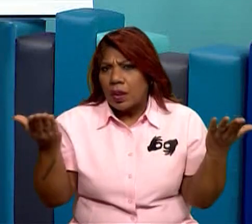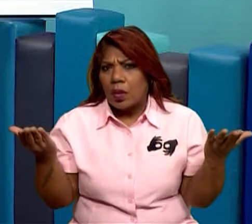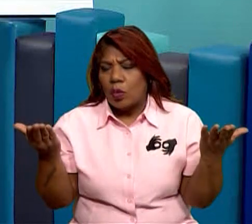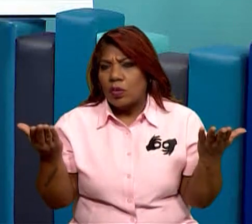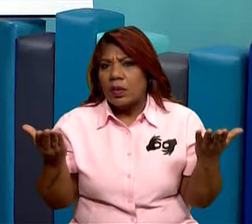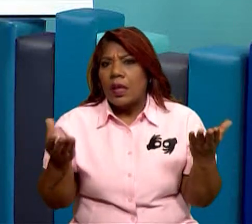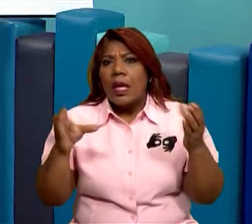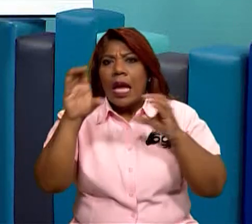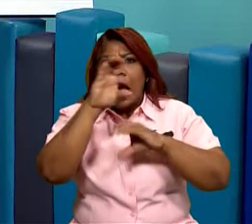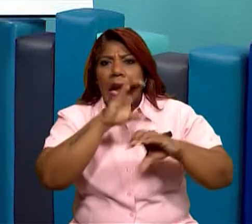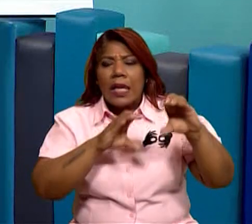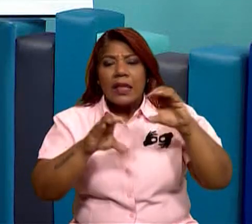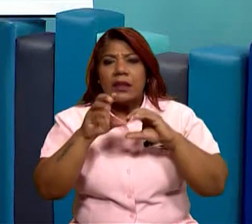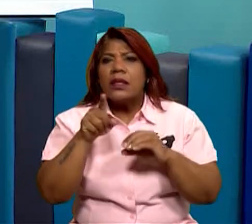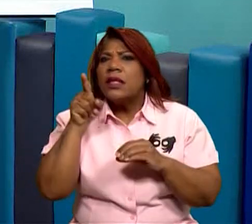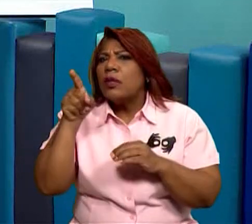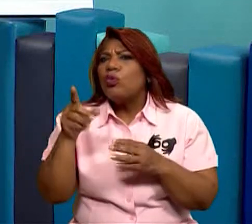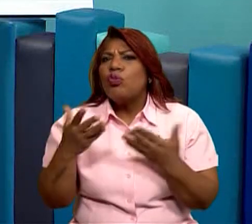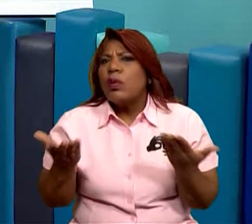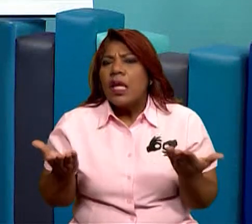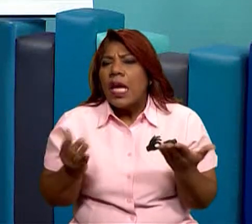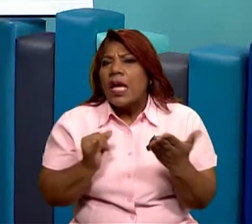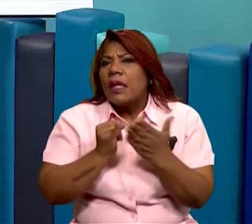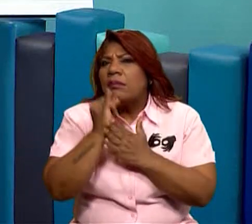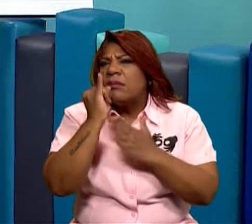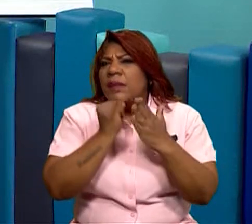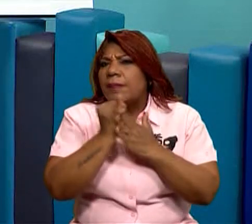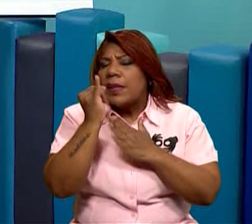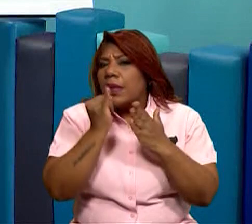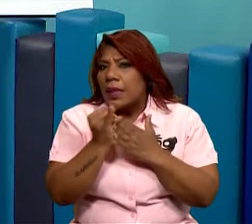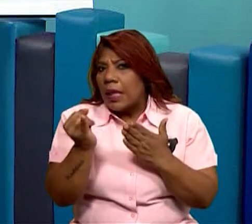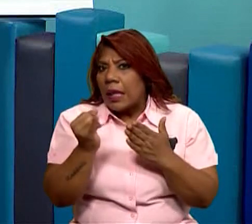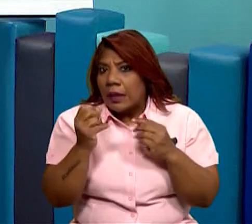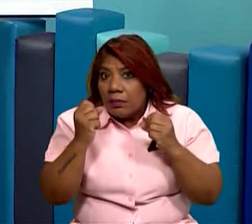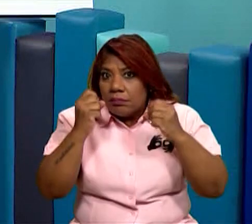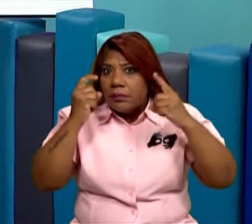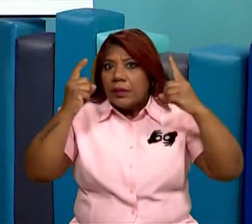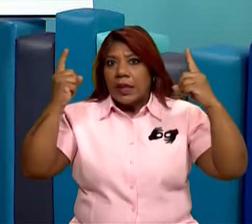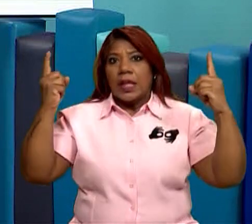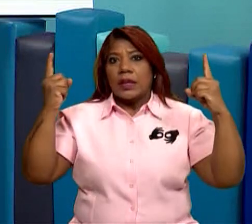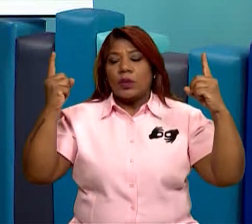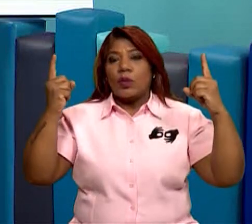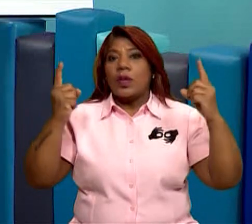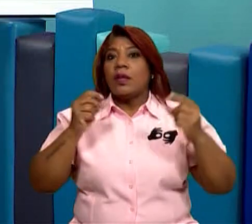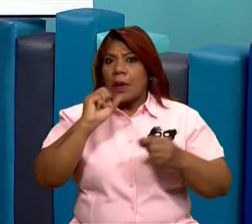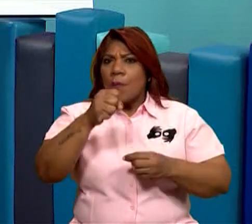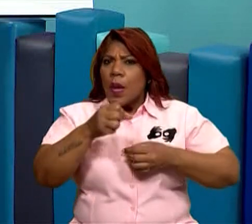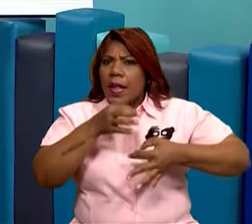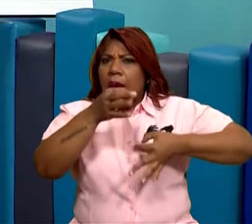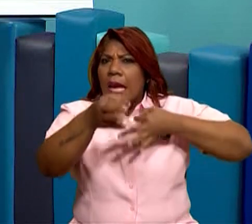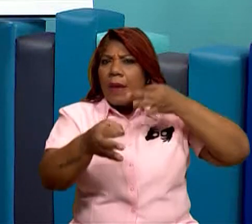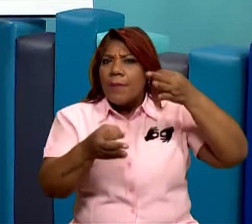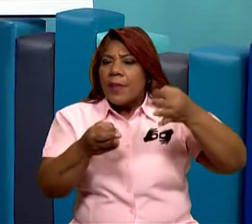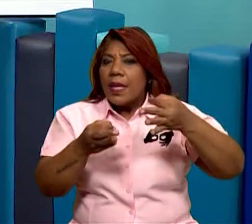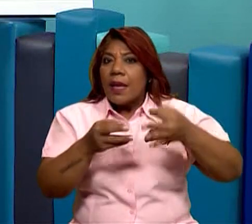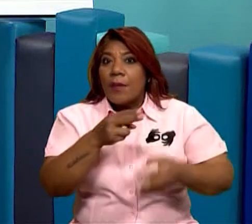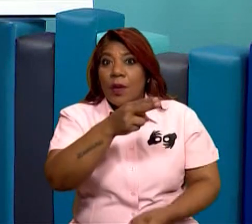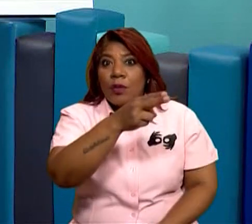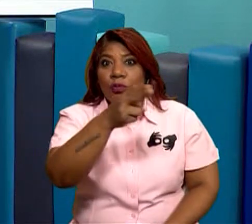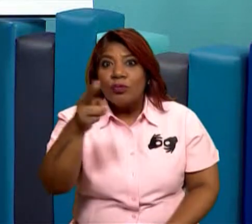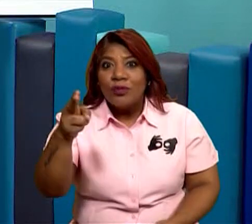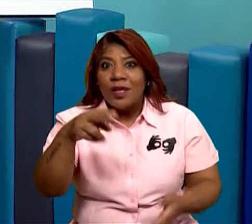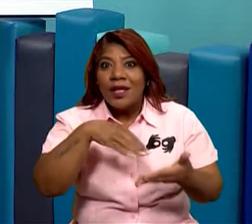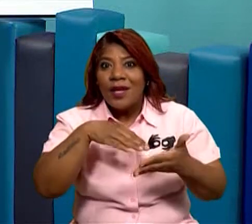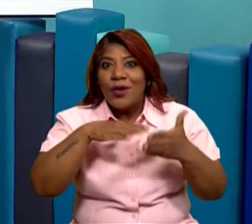a la ciencia. Vamos a ver qué aportes nos puedes tú decir y nos puedes explicar para que nuestros chicos puedan entenderte